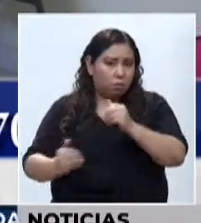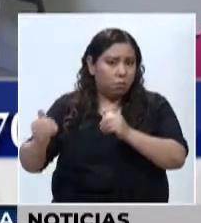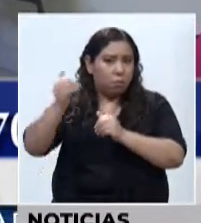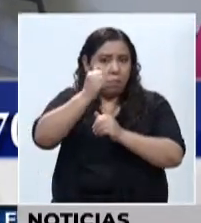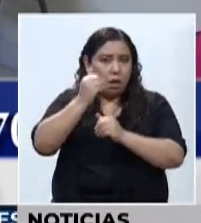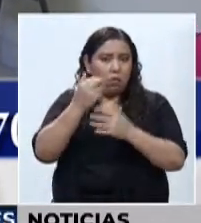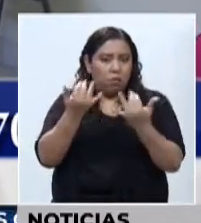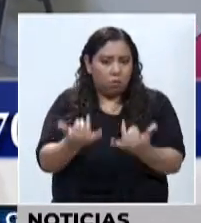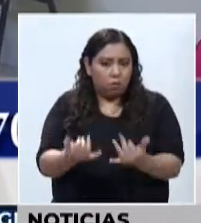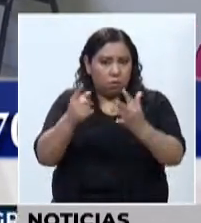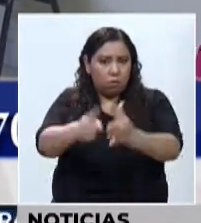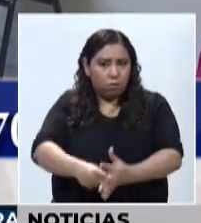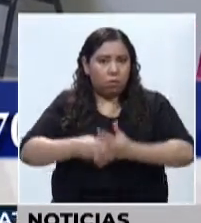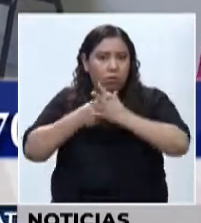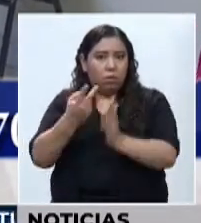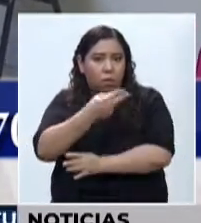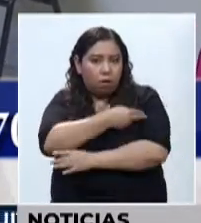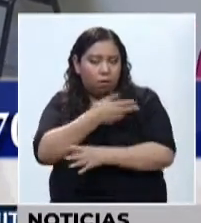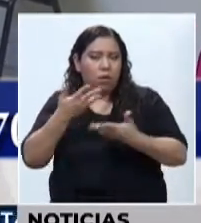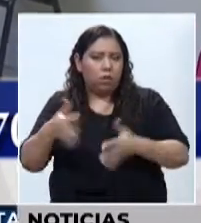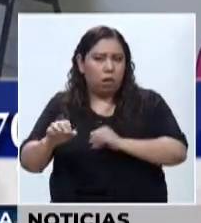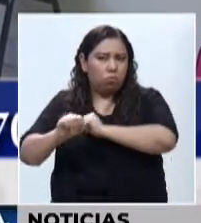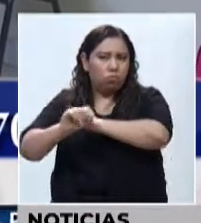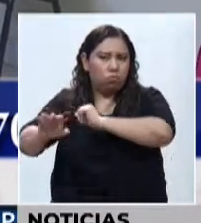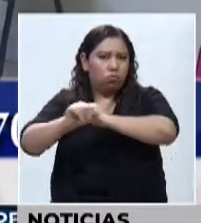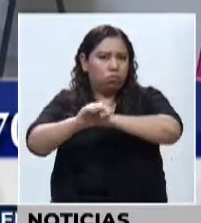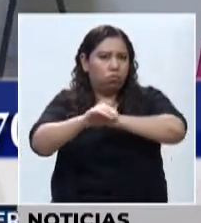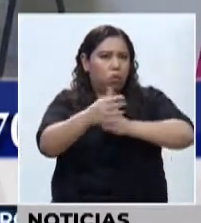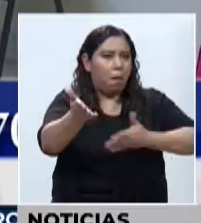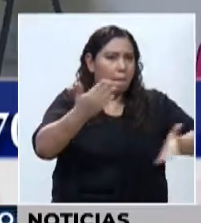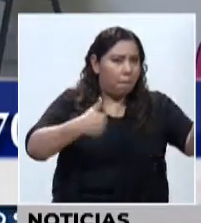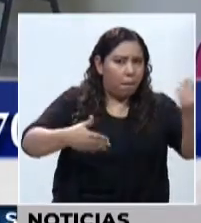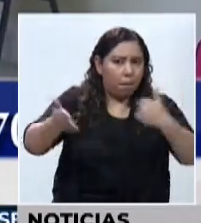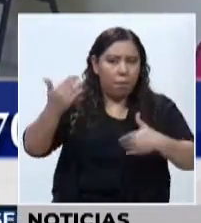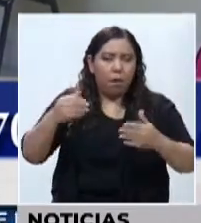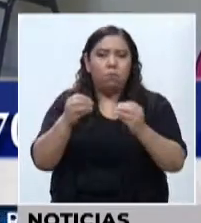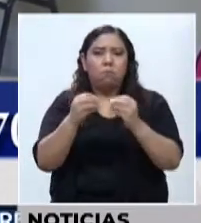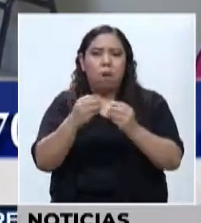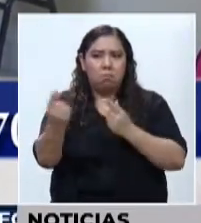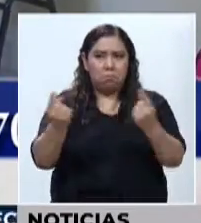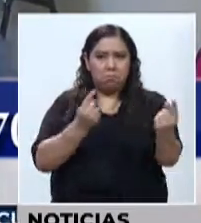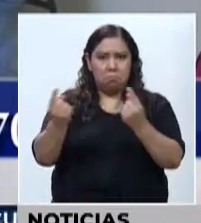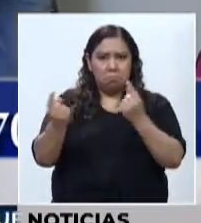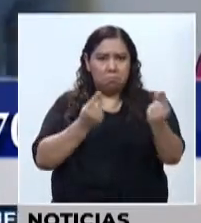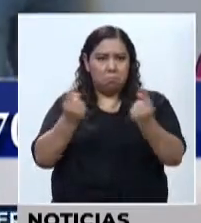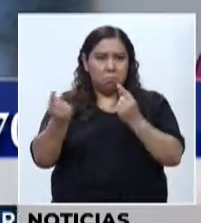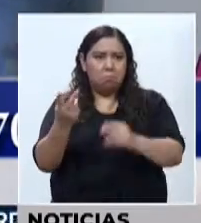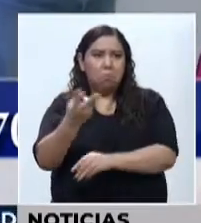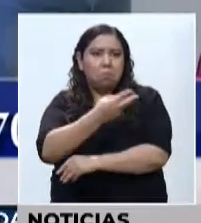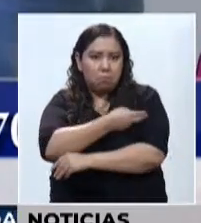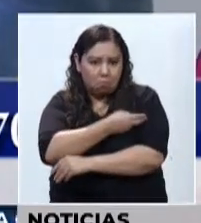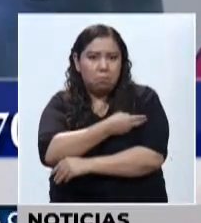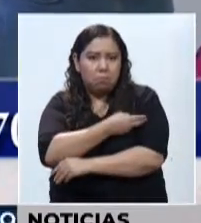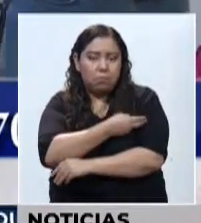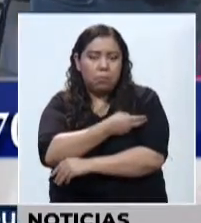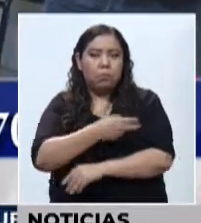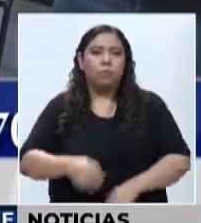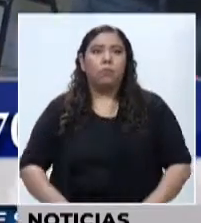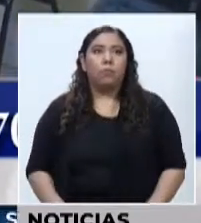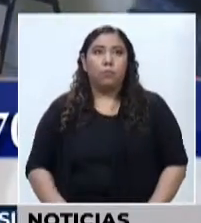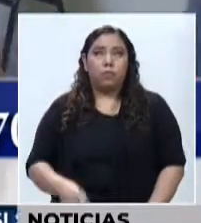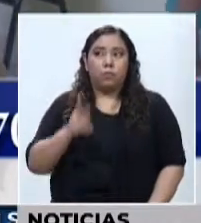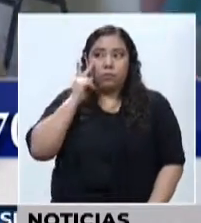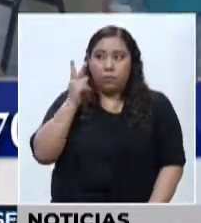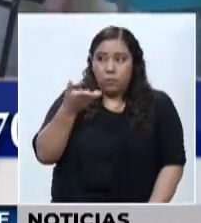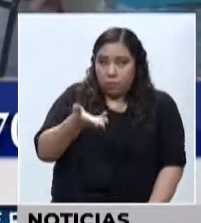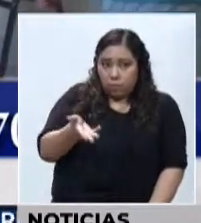promoción a través de redes sociales y la población ha venido constantemente a este establecimiento. Como ustedes